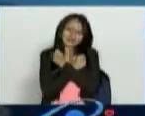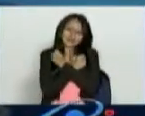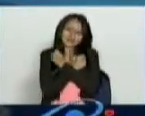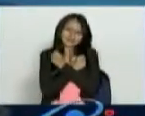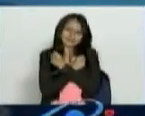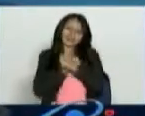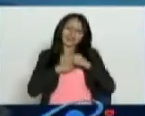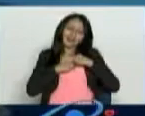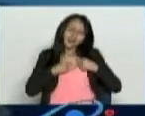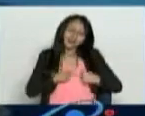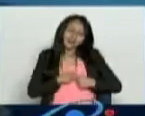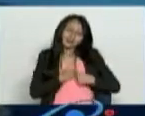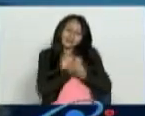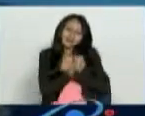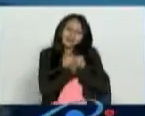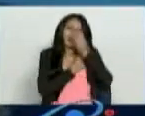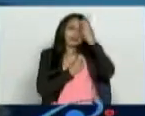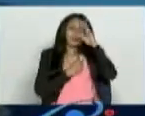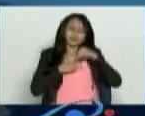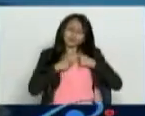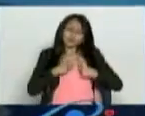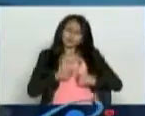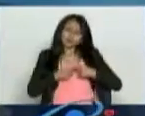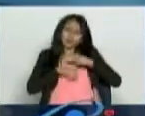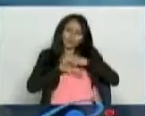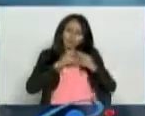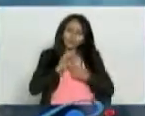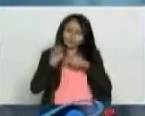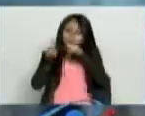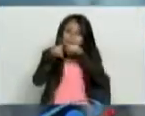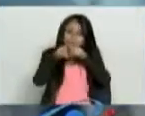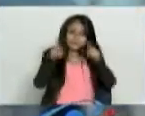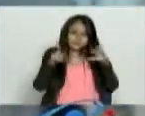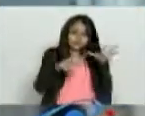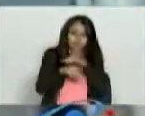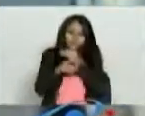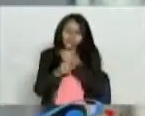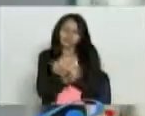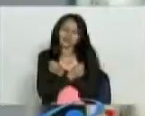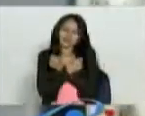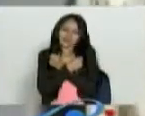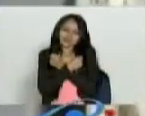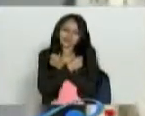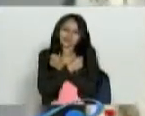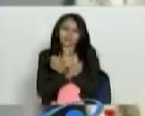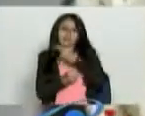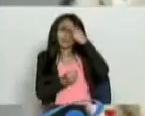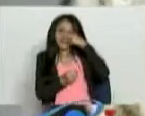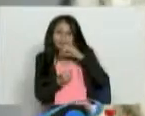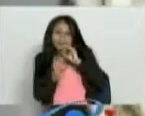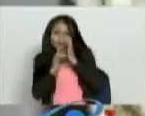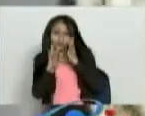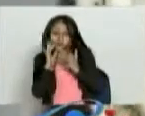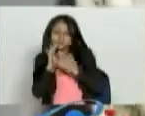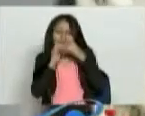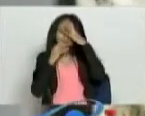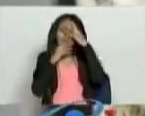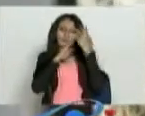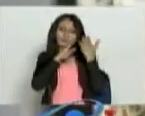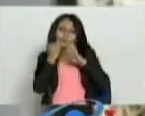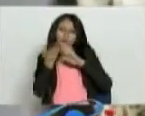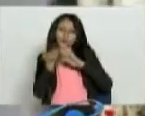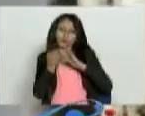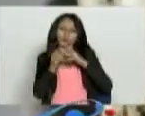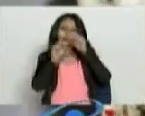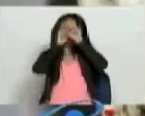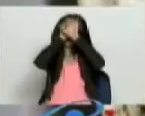Ama a Dios con todo tu corazón y a tu prójimo como a ti mismo. El Hijo dio su vida para que tú y